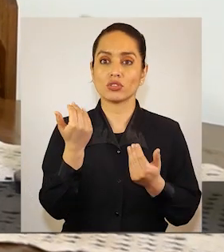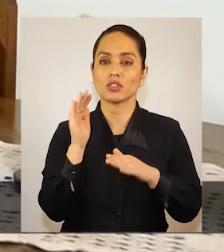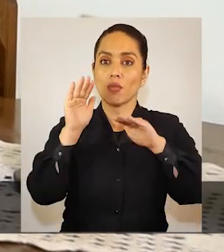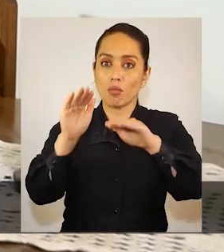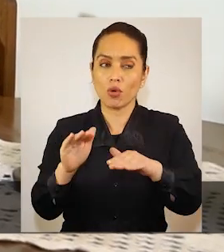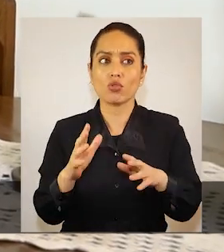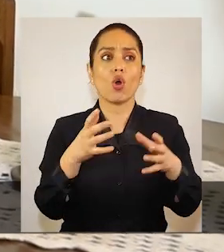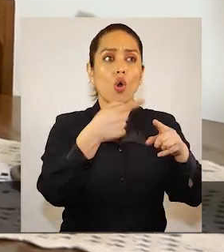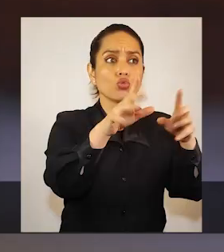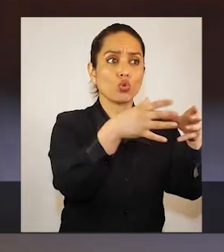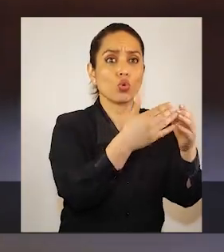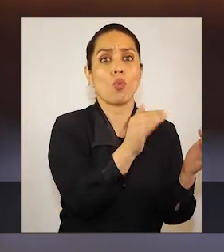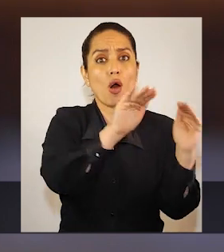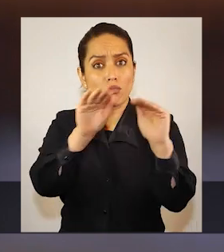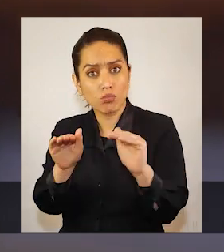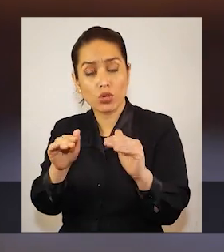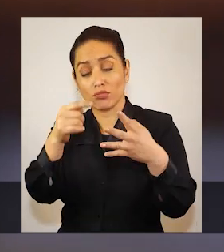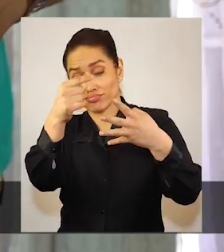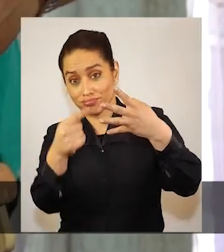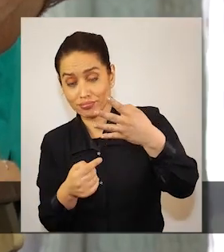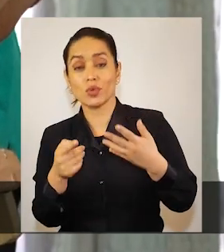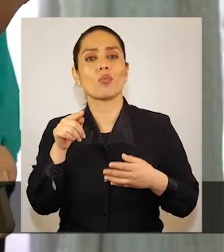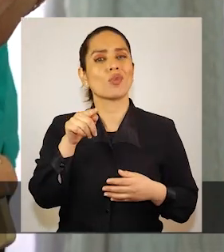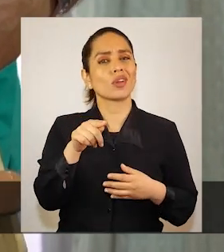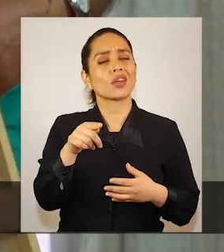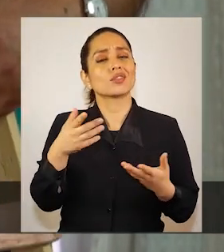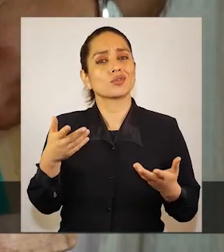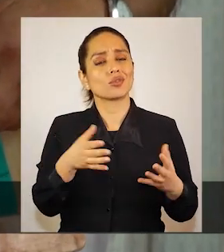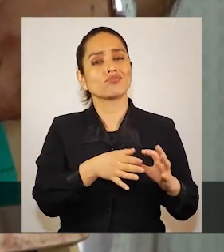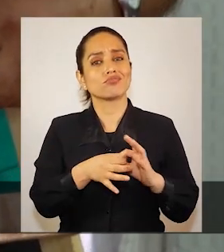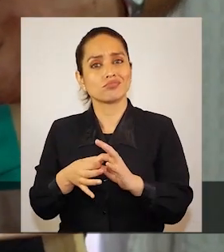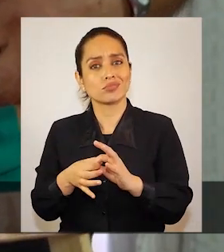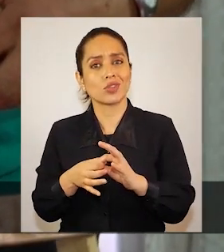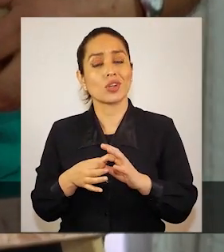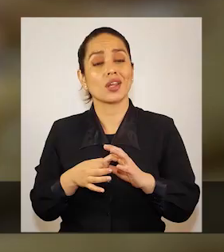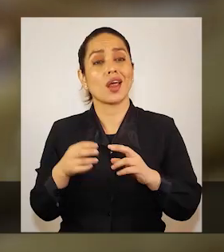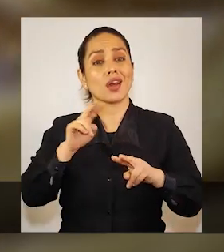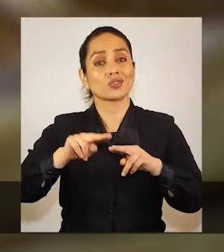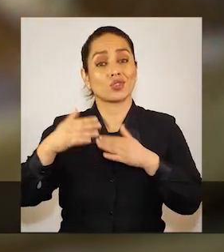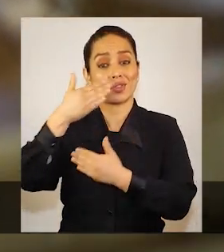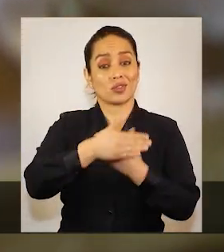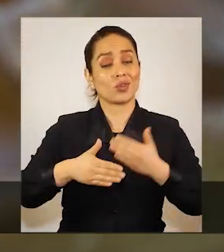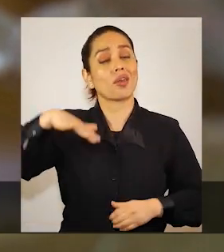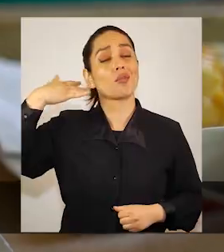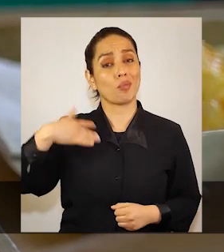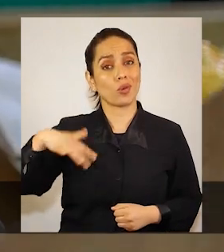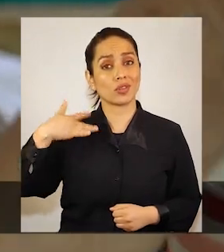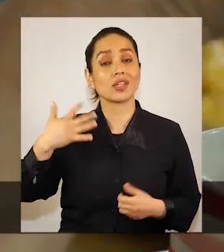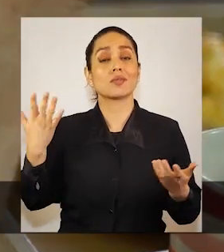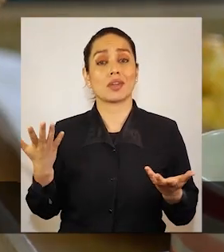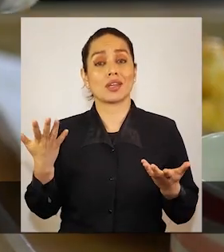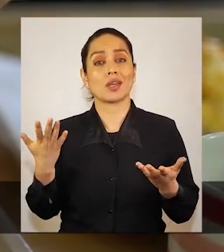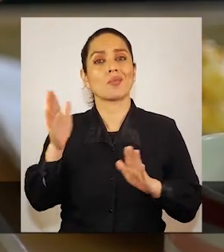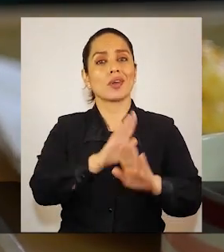la red de apoyo? Entre muchos otros. Por esto es que las acciones de autocuidado son clave para